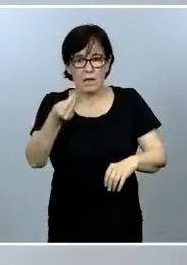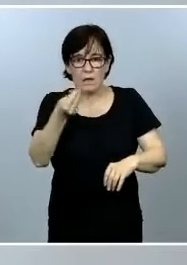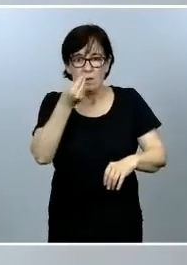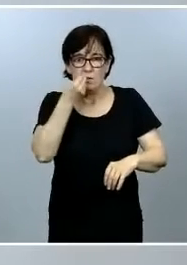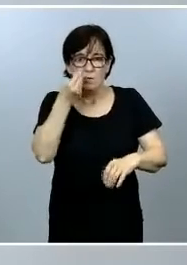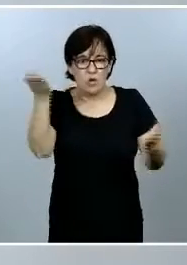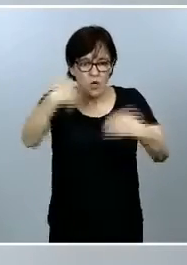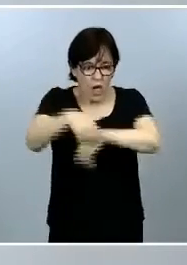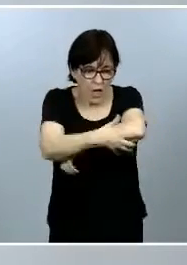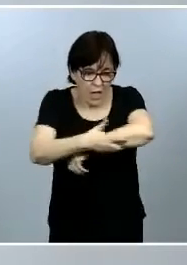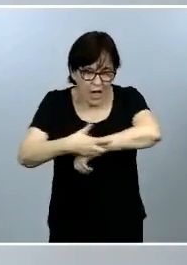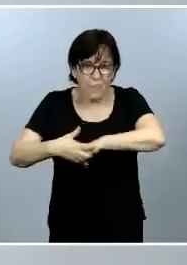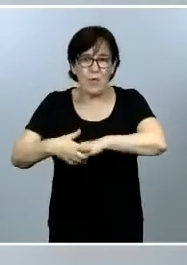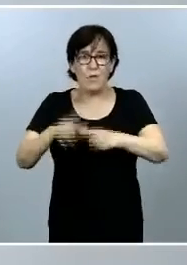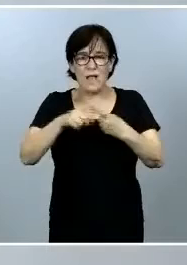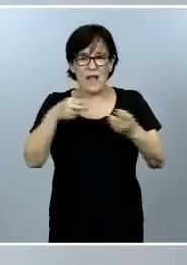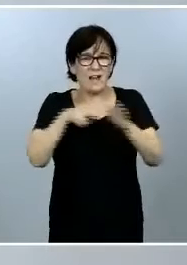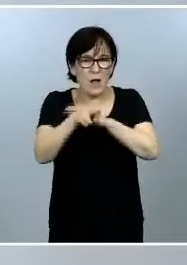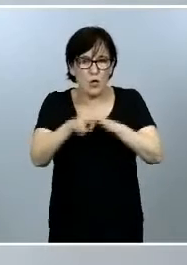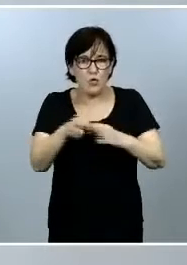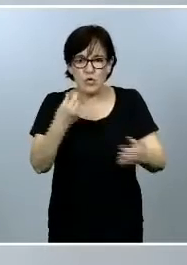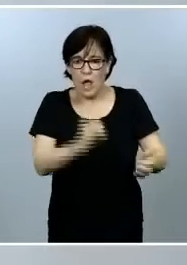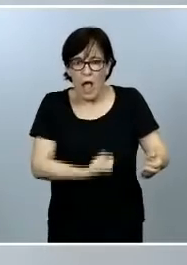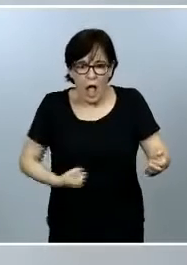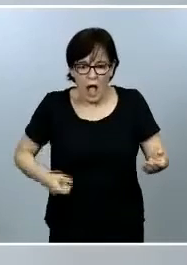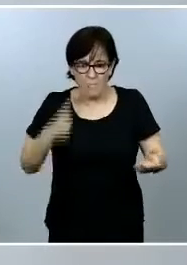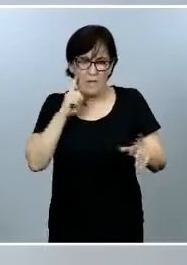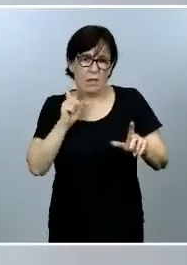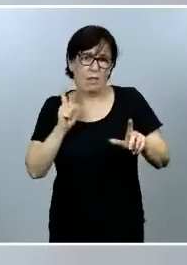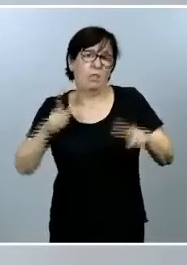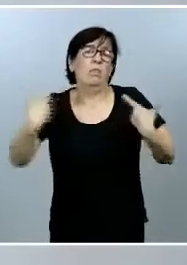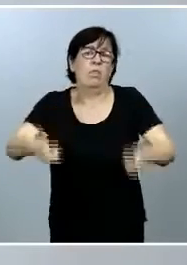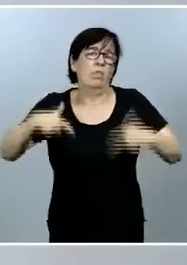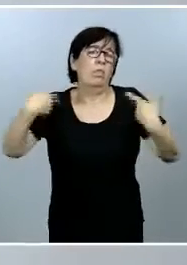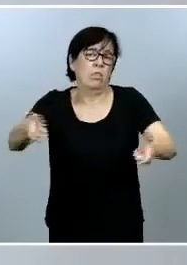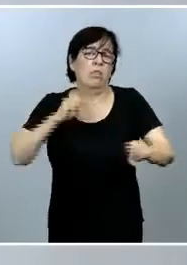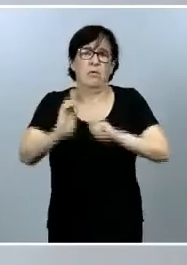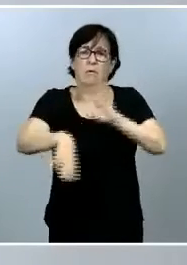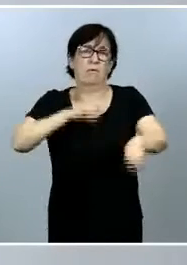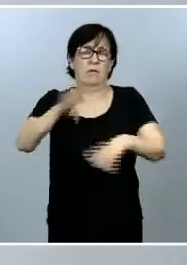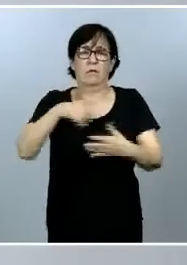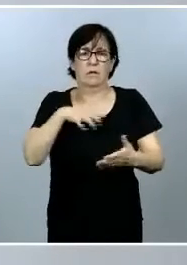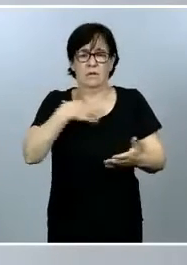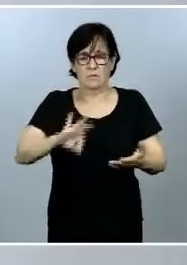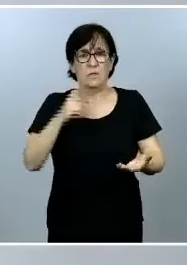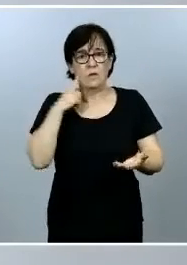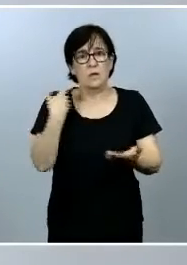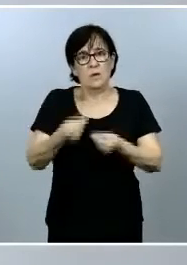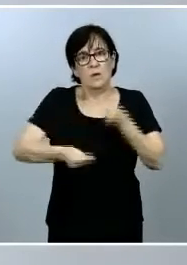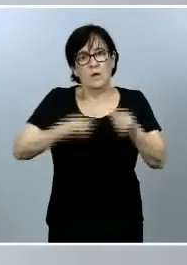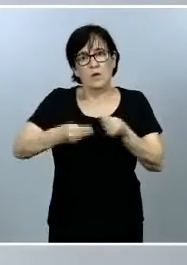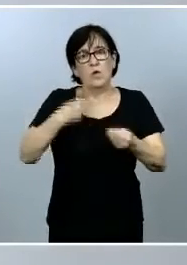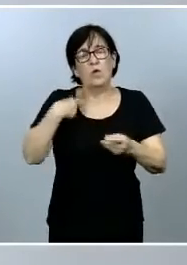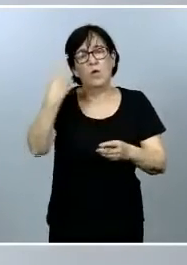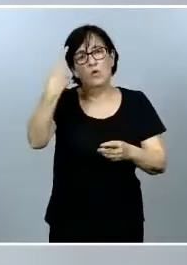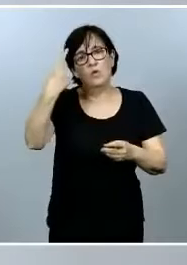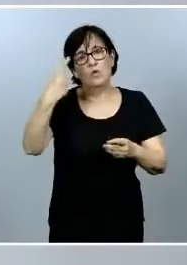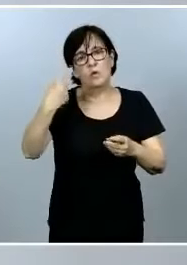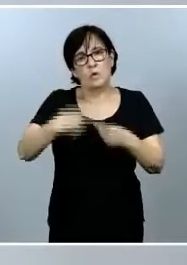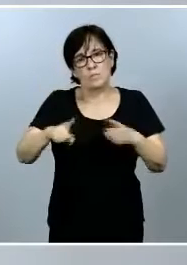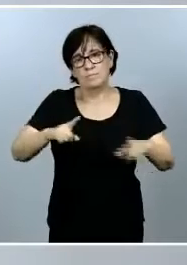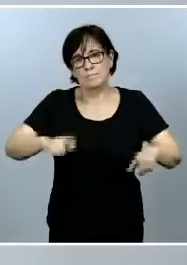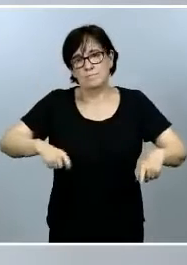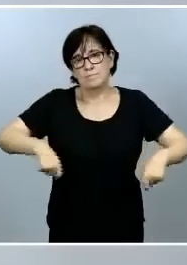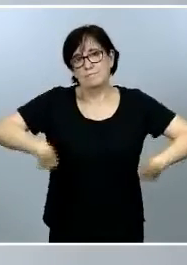recursos ante semejante nivel de desperdicios, sabiendo que también constituye uno de los grandes despilfarros